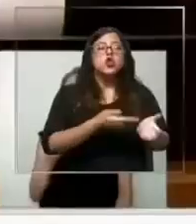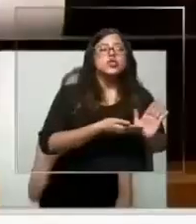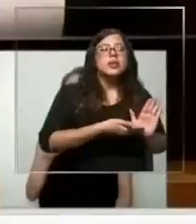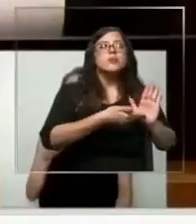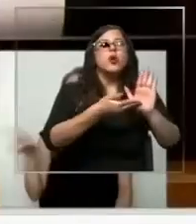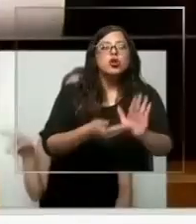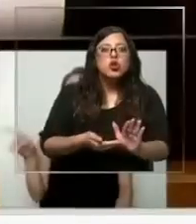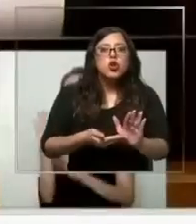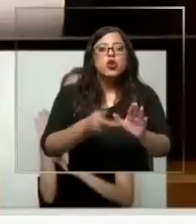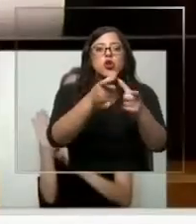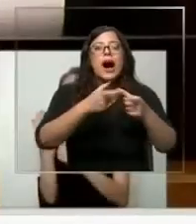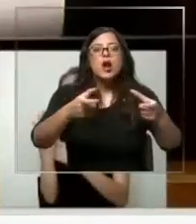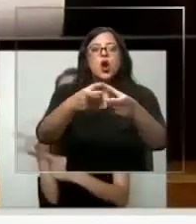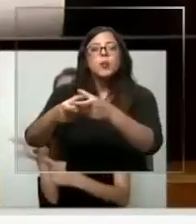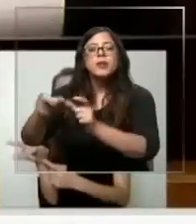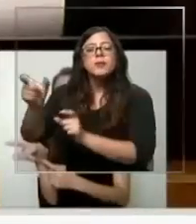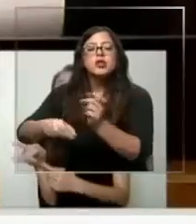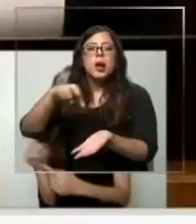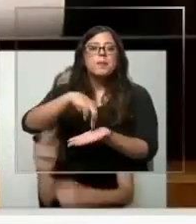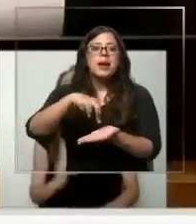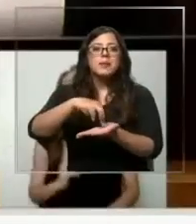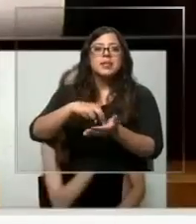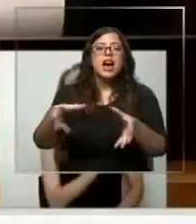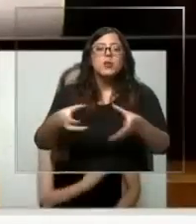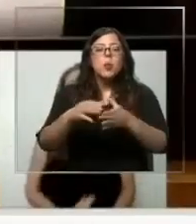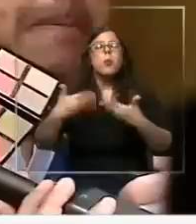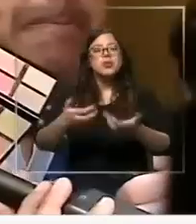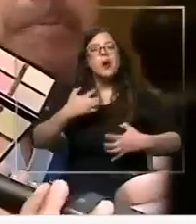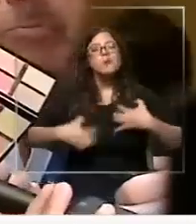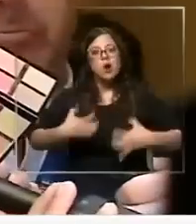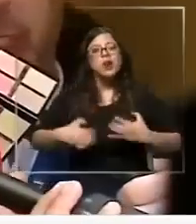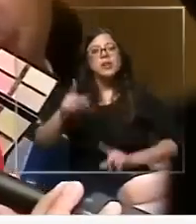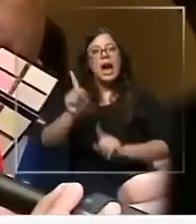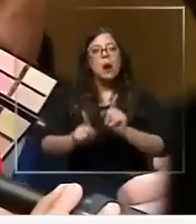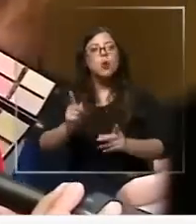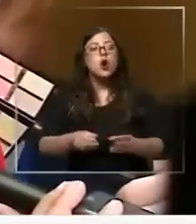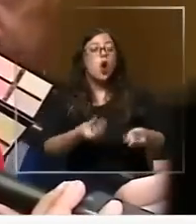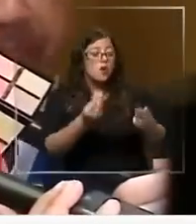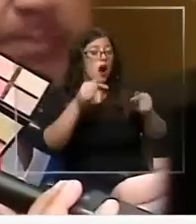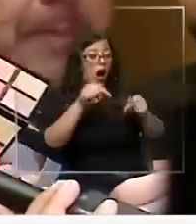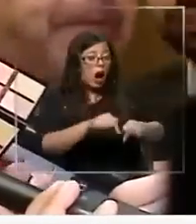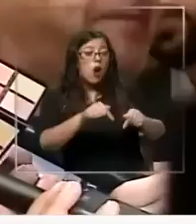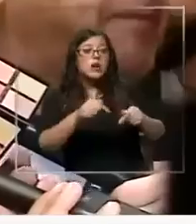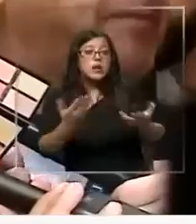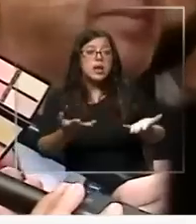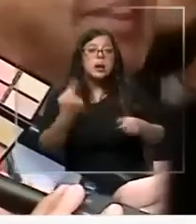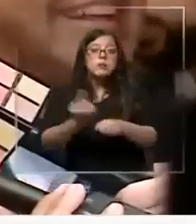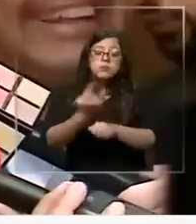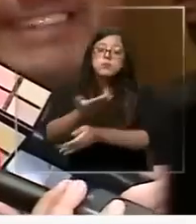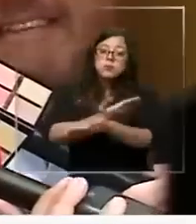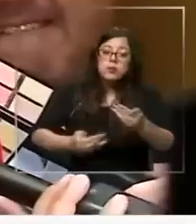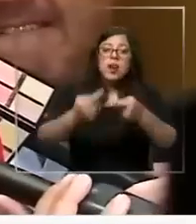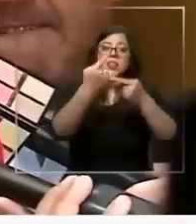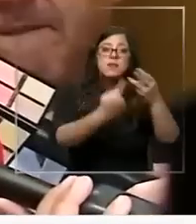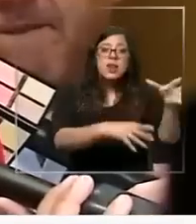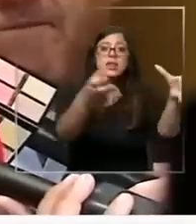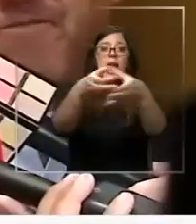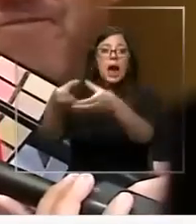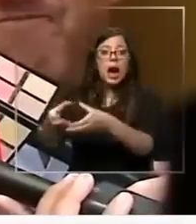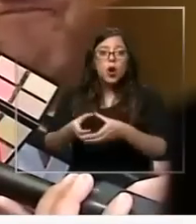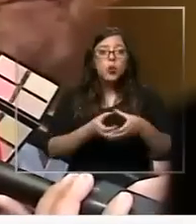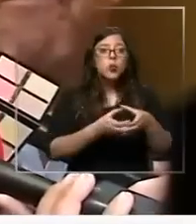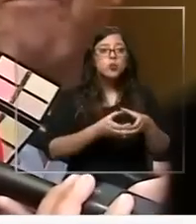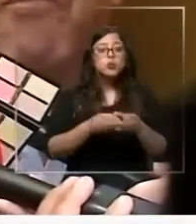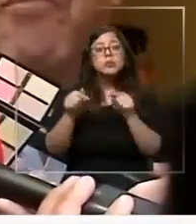parlamentarios de la Cámara, lo que generó molestia. Efectivamente ahora lo vamos a socializar con las distintas bancadas. Vamos a